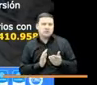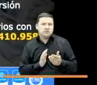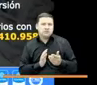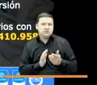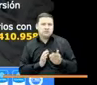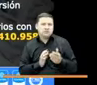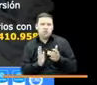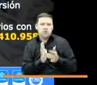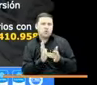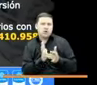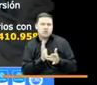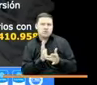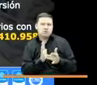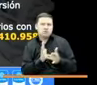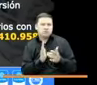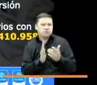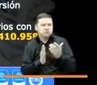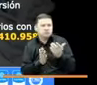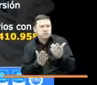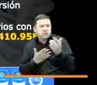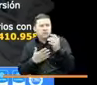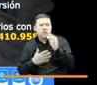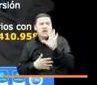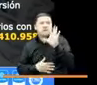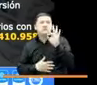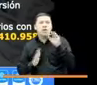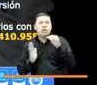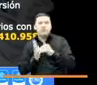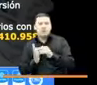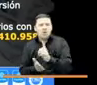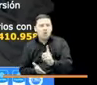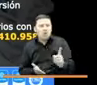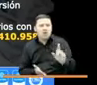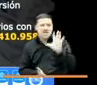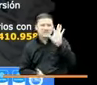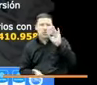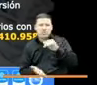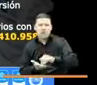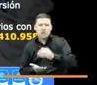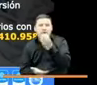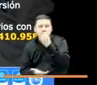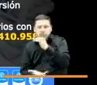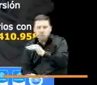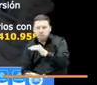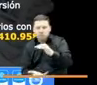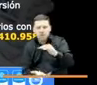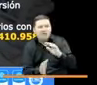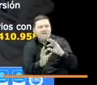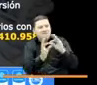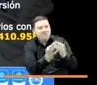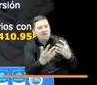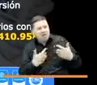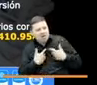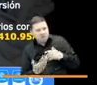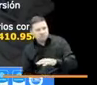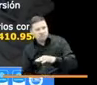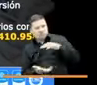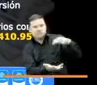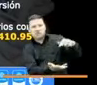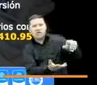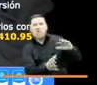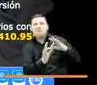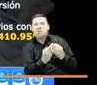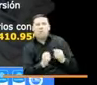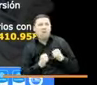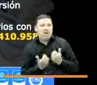extraordinaria. Paquetes alimentarios, 50 mil paquetes alimentarios que entregamos para acompañar a las familias víctimas, familias que no tenían